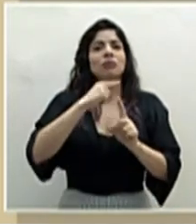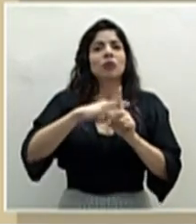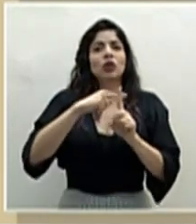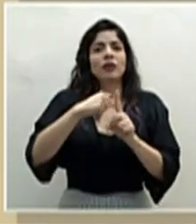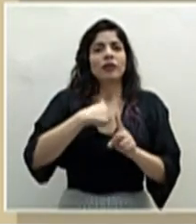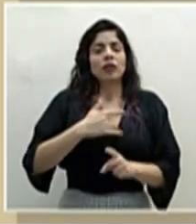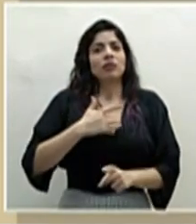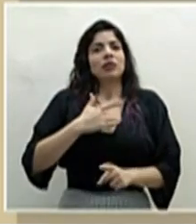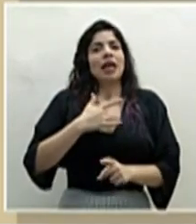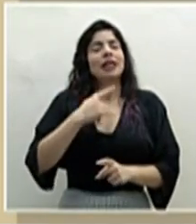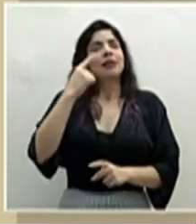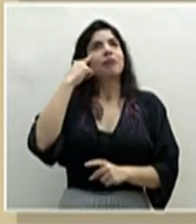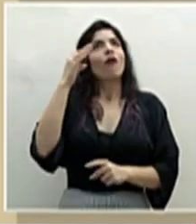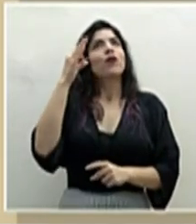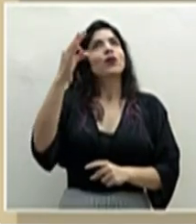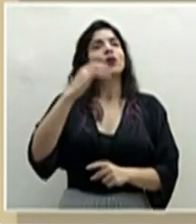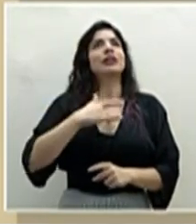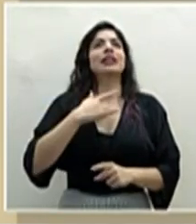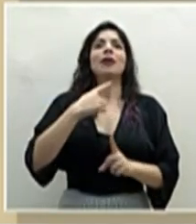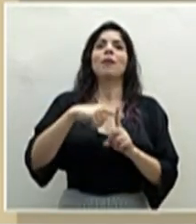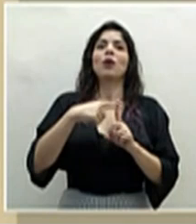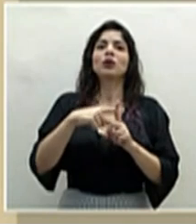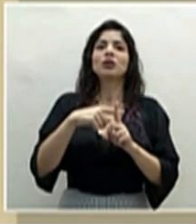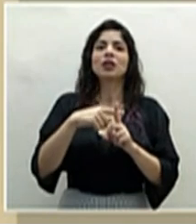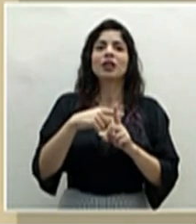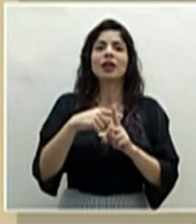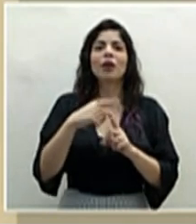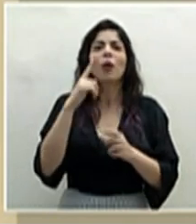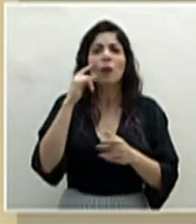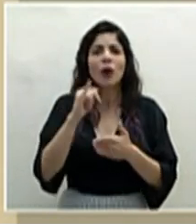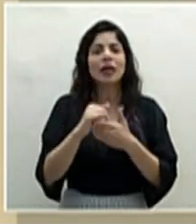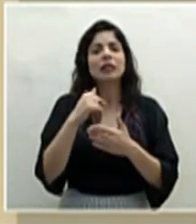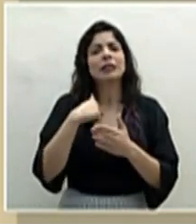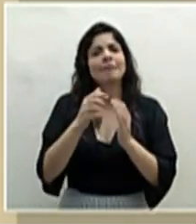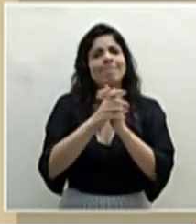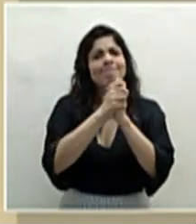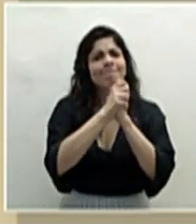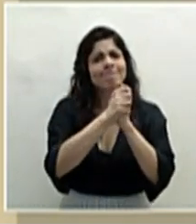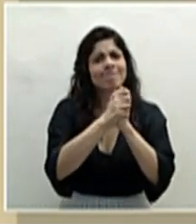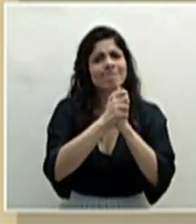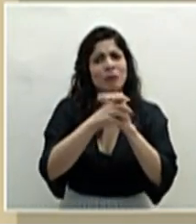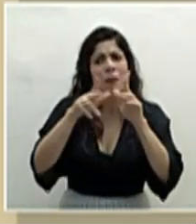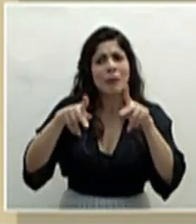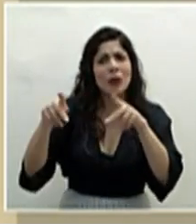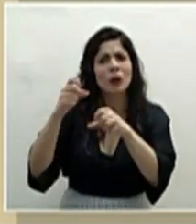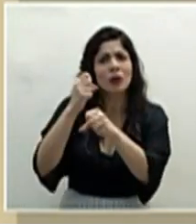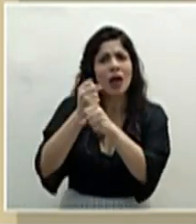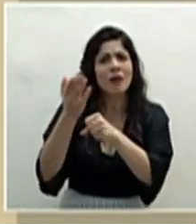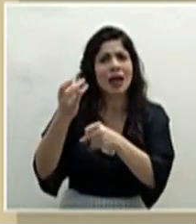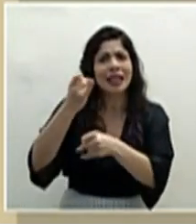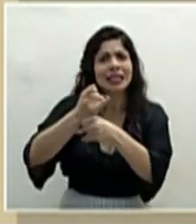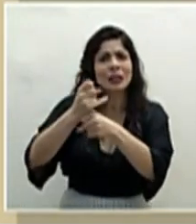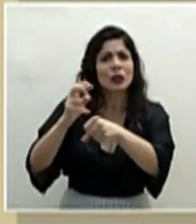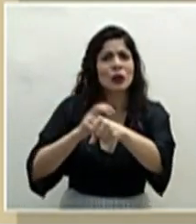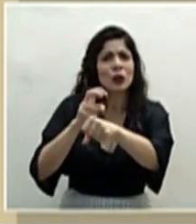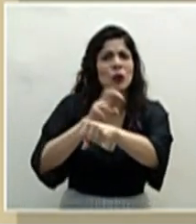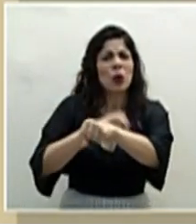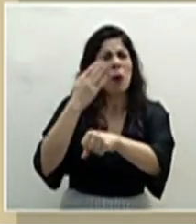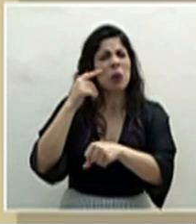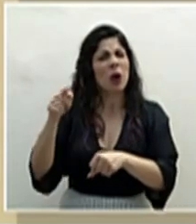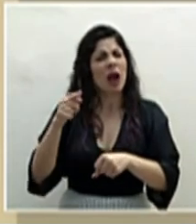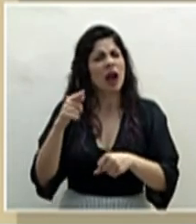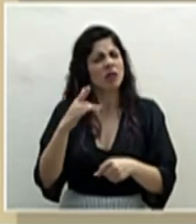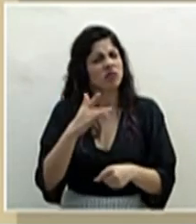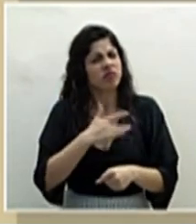generó en el futuro y quiero felicitar a todo el personal del Instituto Cloromido Picado por esa diligencia. Este